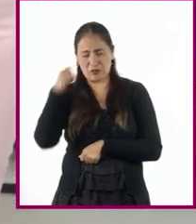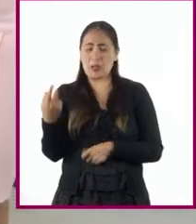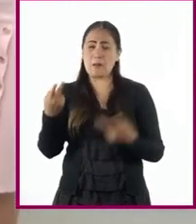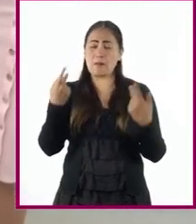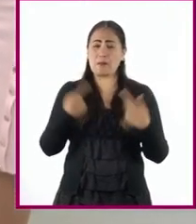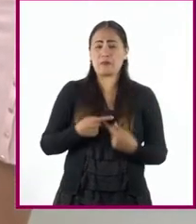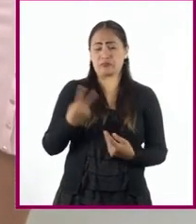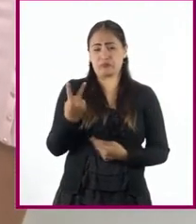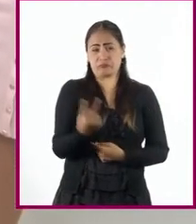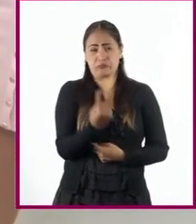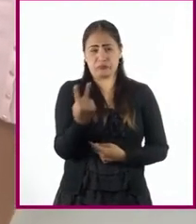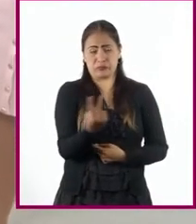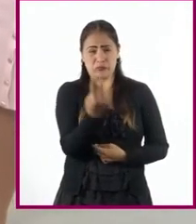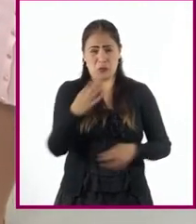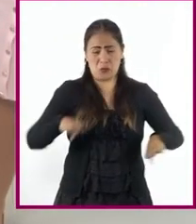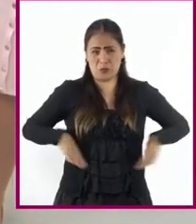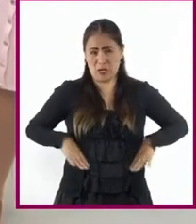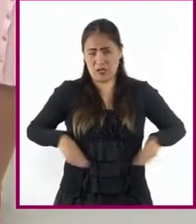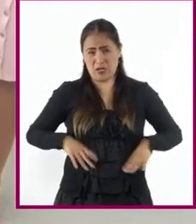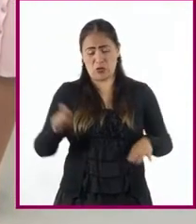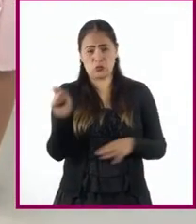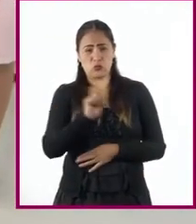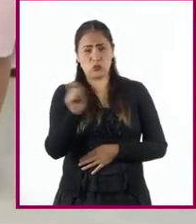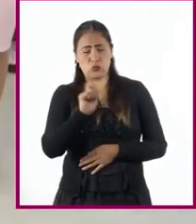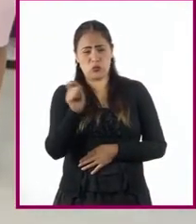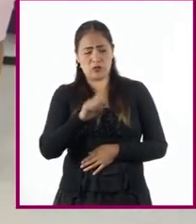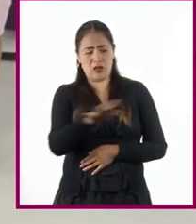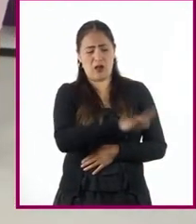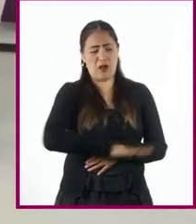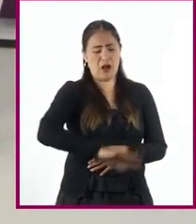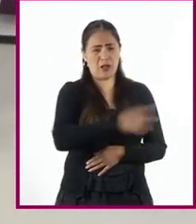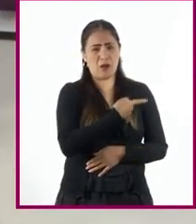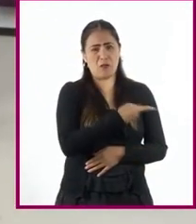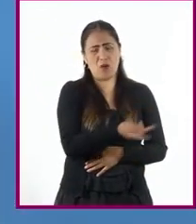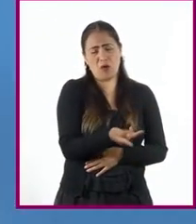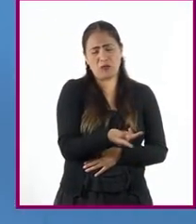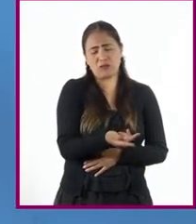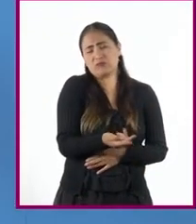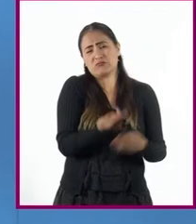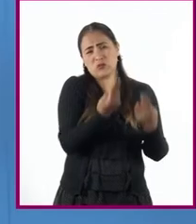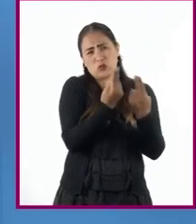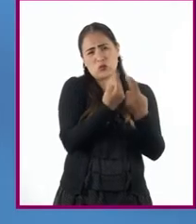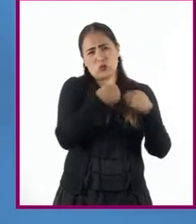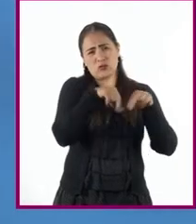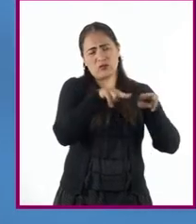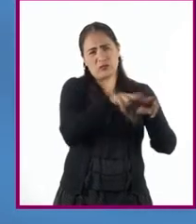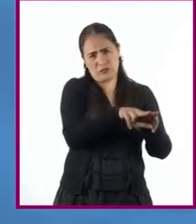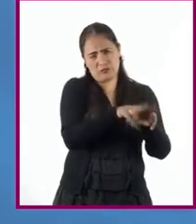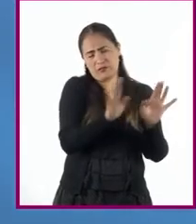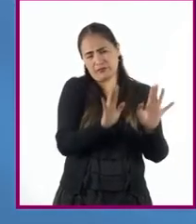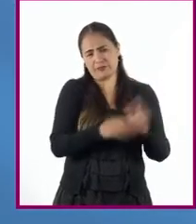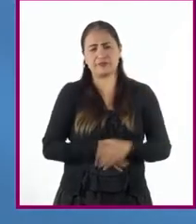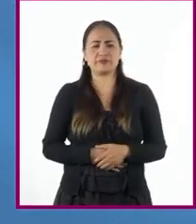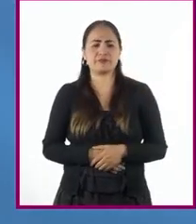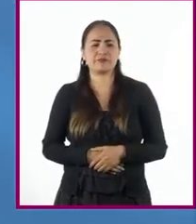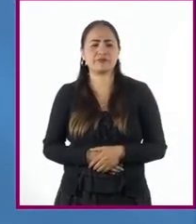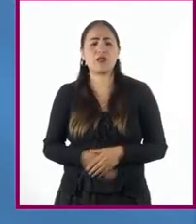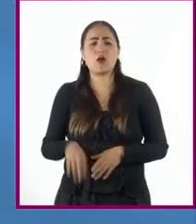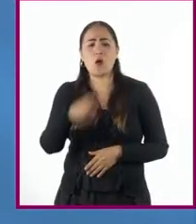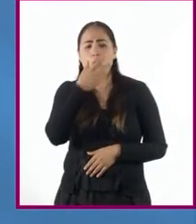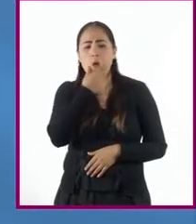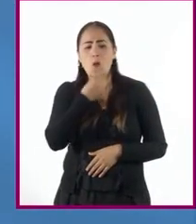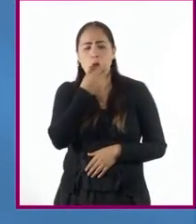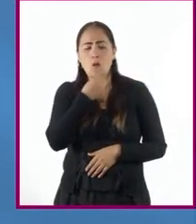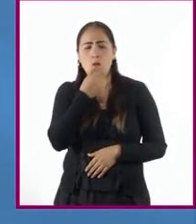en los sectores menos favorecidos, vivían en amancebamiento. Javier Sanchís explica que en